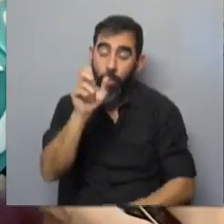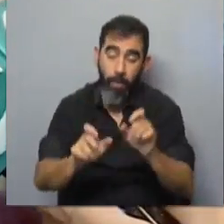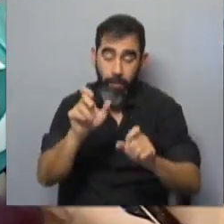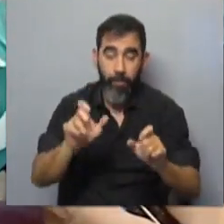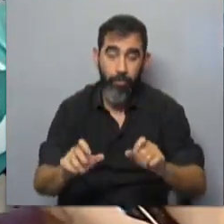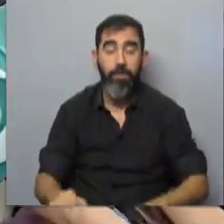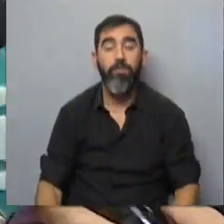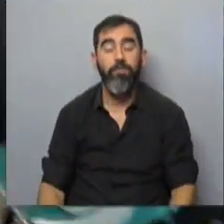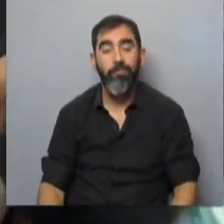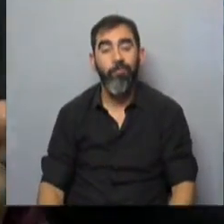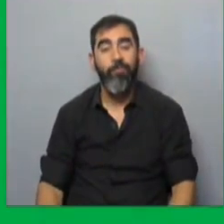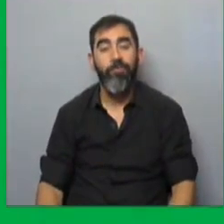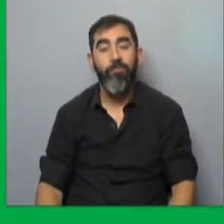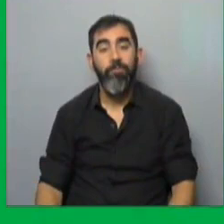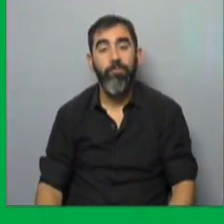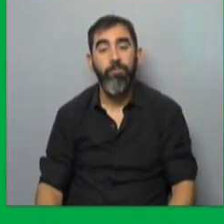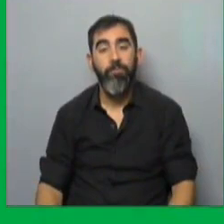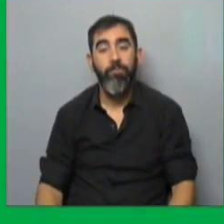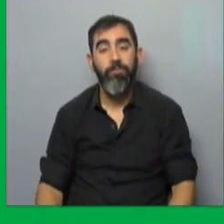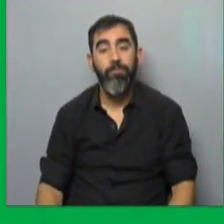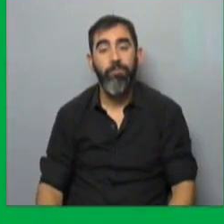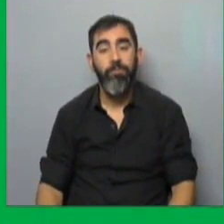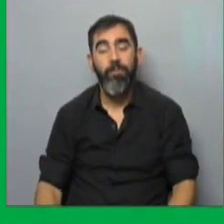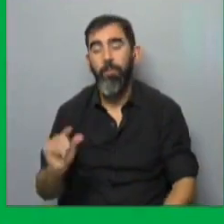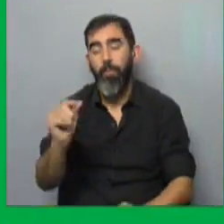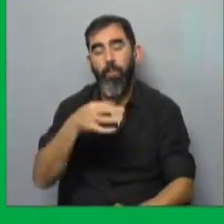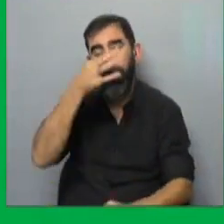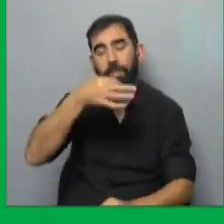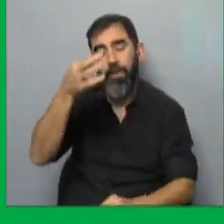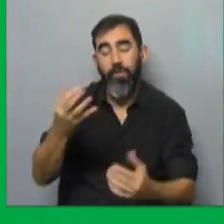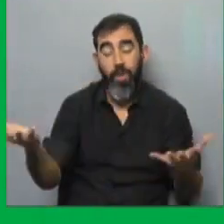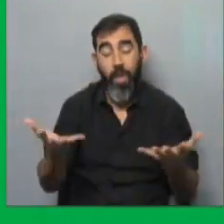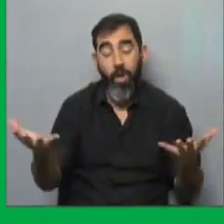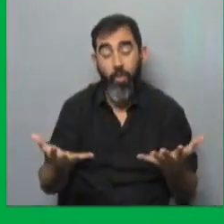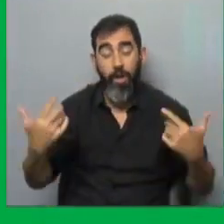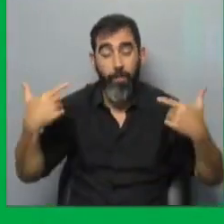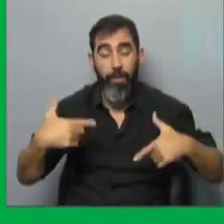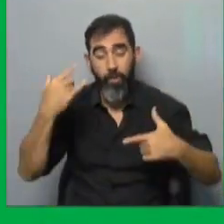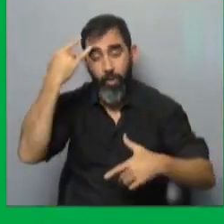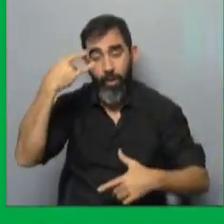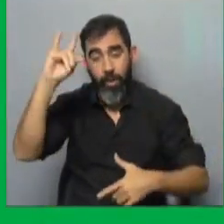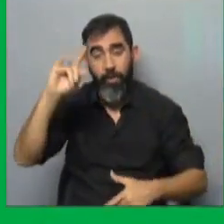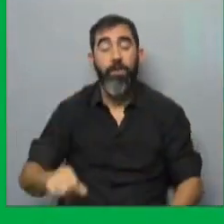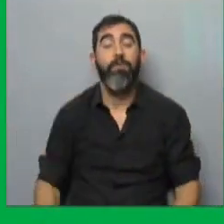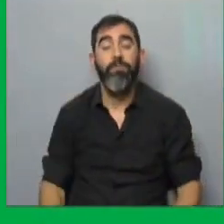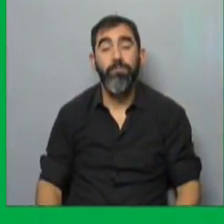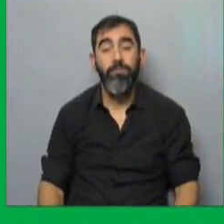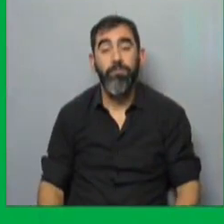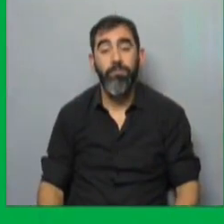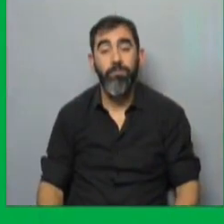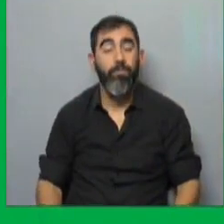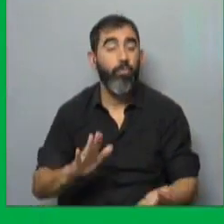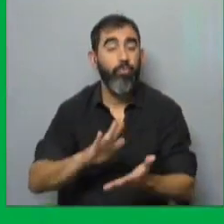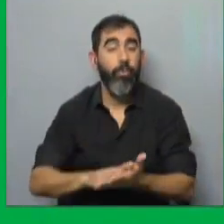consumidor y para el comerciante. Entonces, hasta allí parte de las declaraciones que está dando a esta hora el Ministro de Ganadería, Fernando Amato,